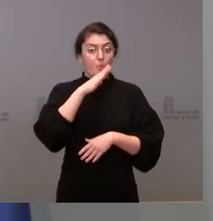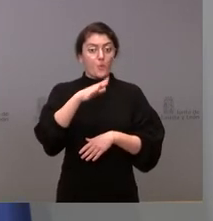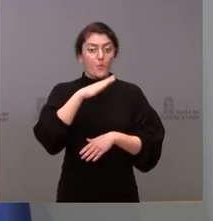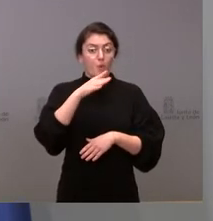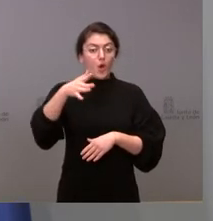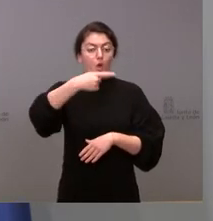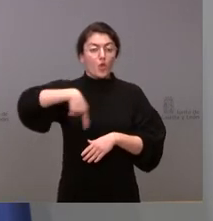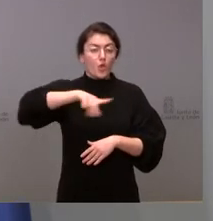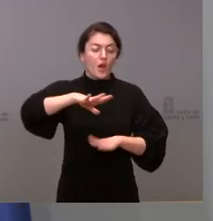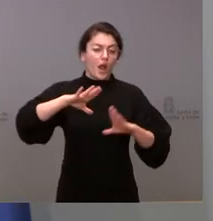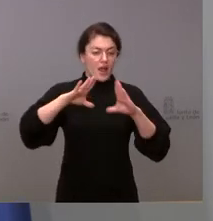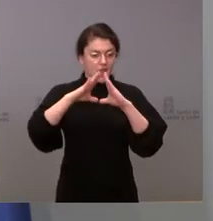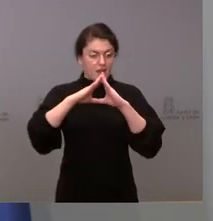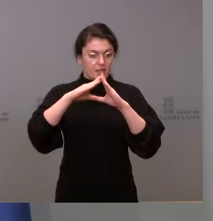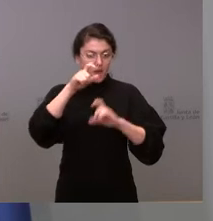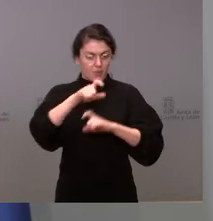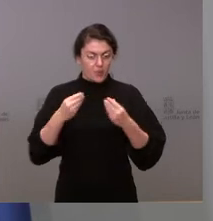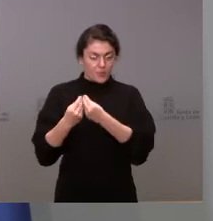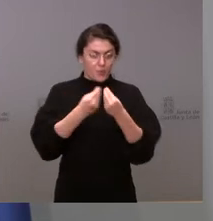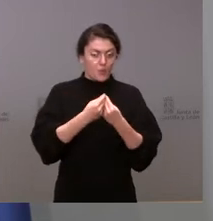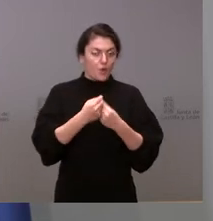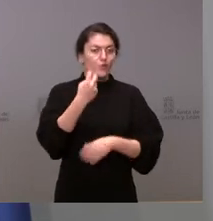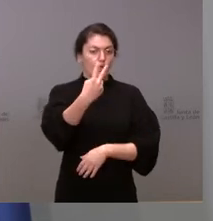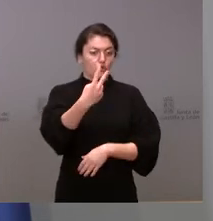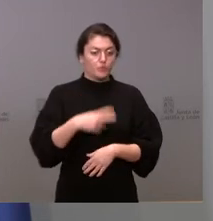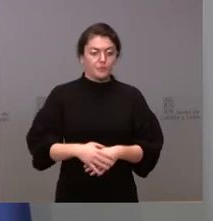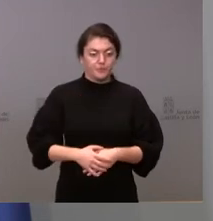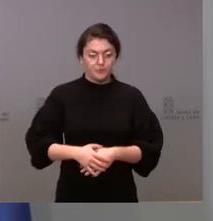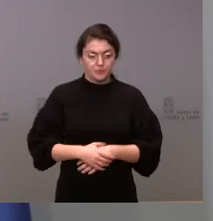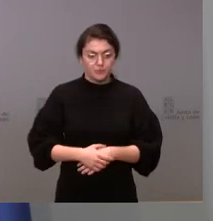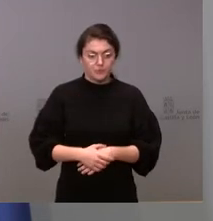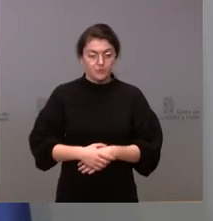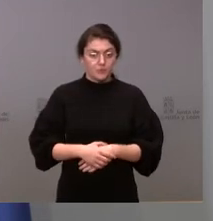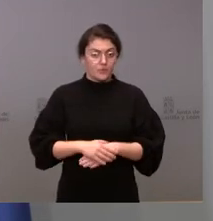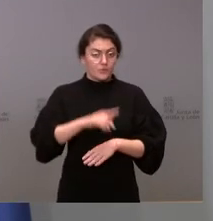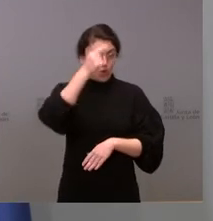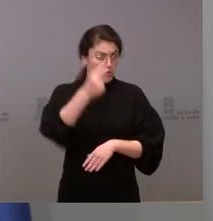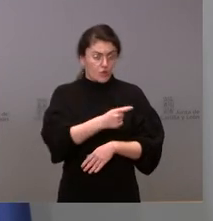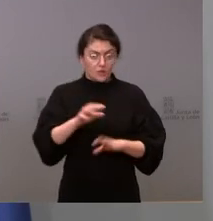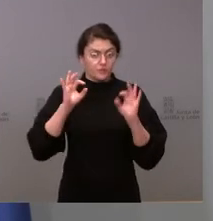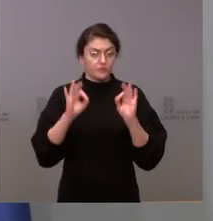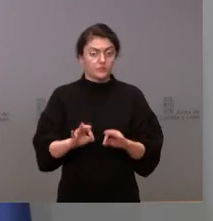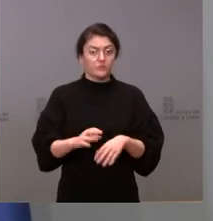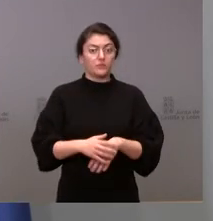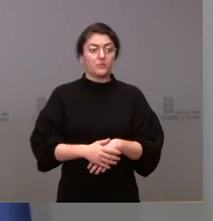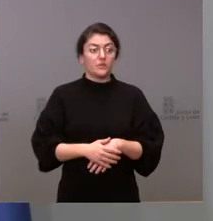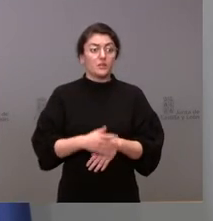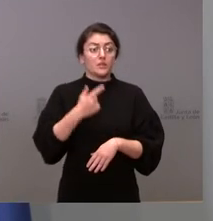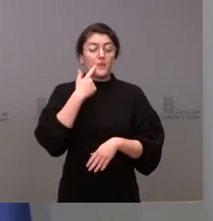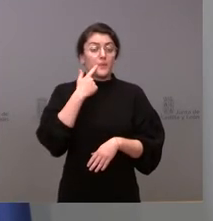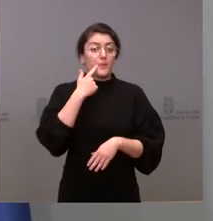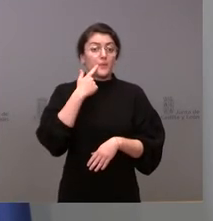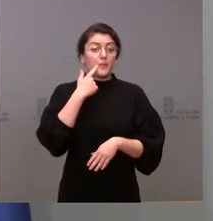2. Esta es la cifra total. Si todo esto se hubiera acordado ya y me pregunto si es por un importe, el importe